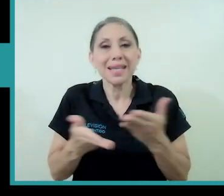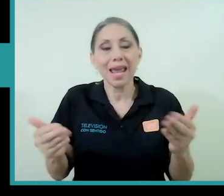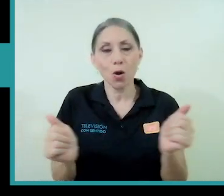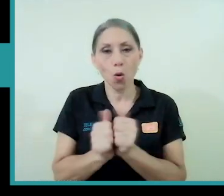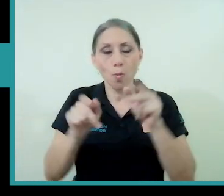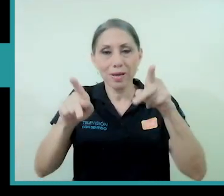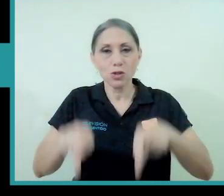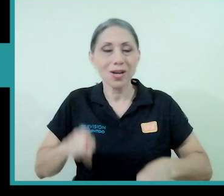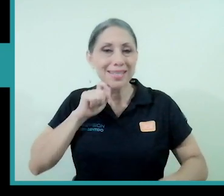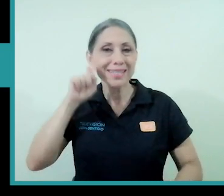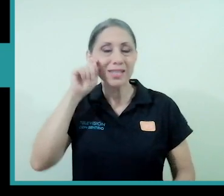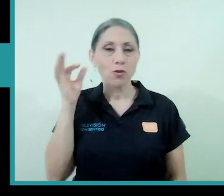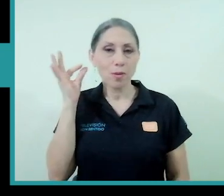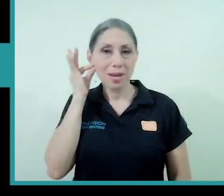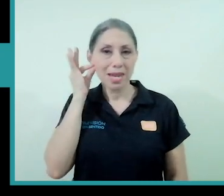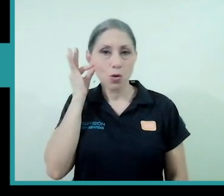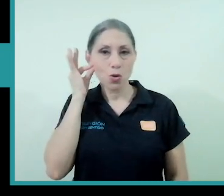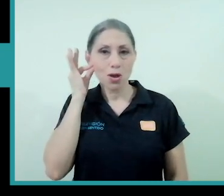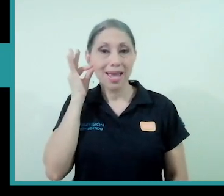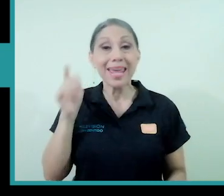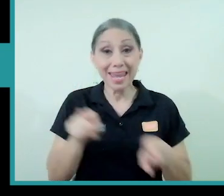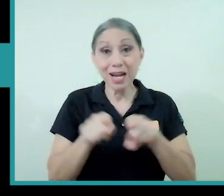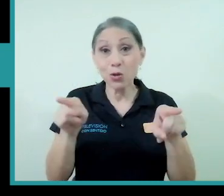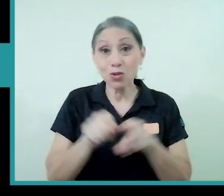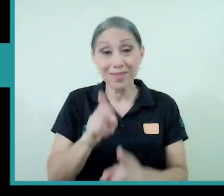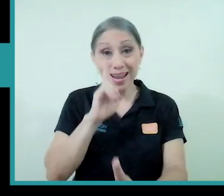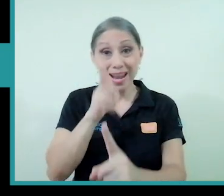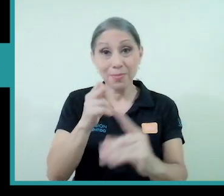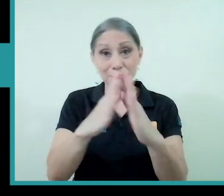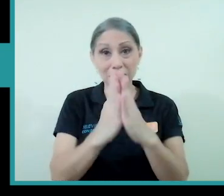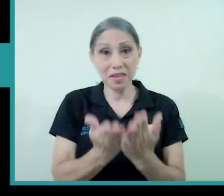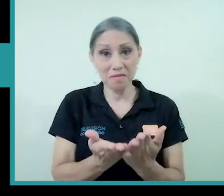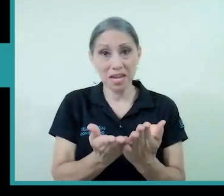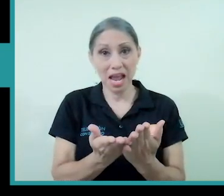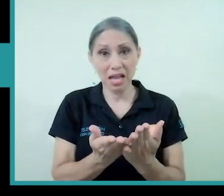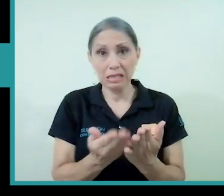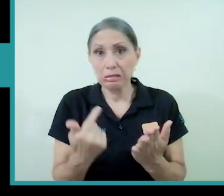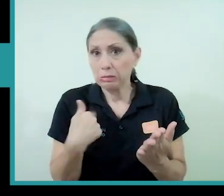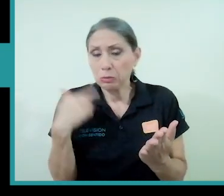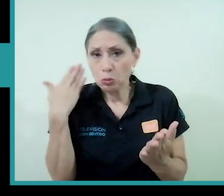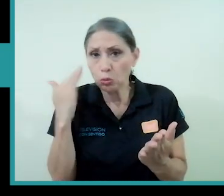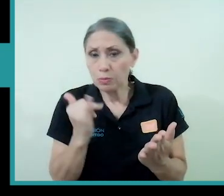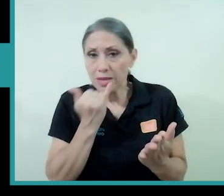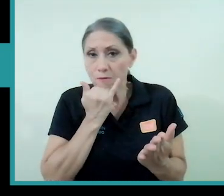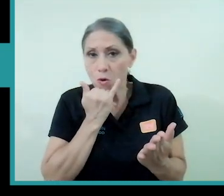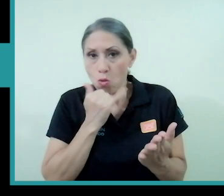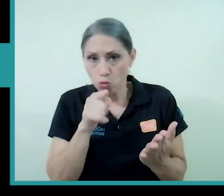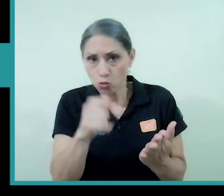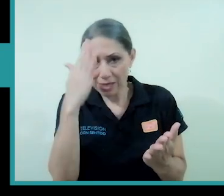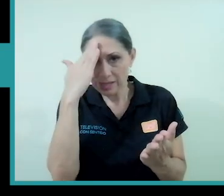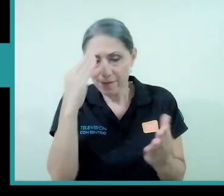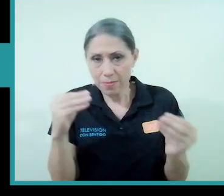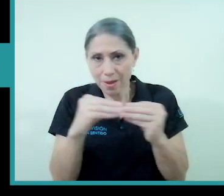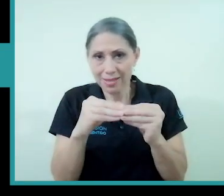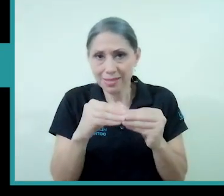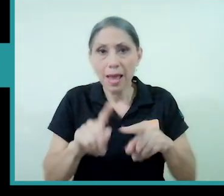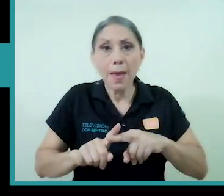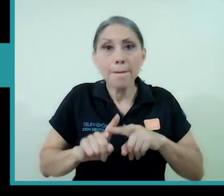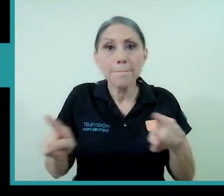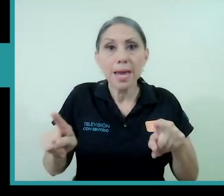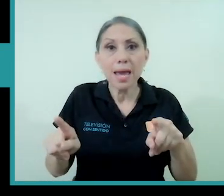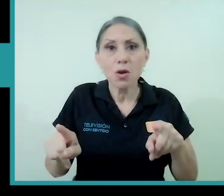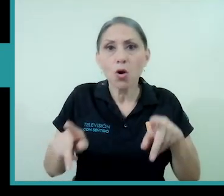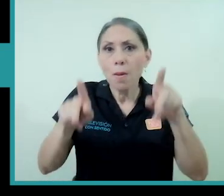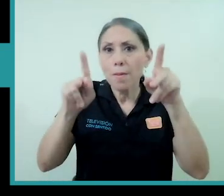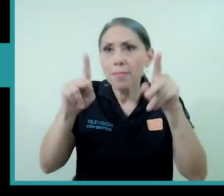en la misma Biblia si no me equivoco ustedes saben más que yo de esto que usualmente los que saben que es lo que Dios